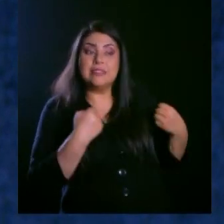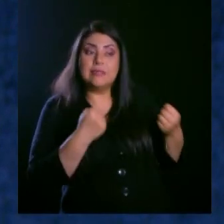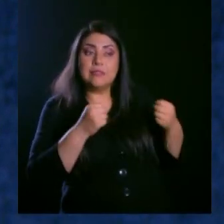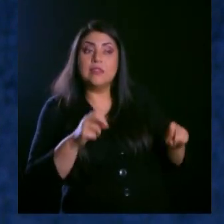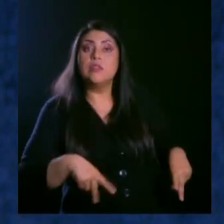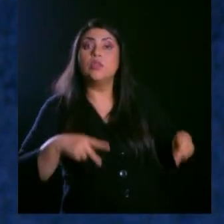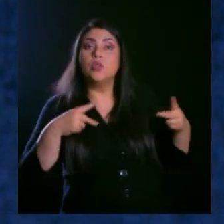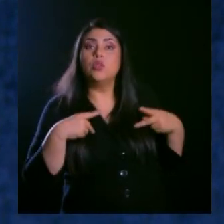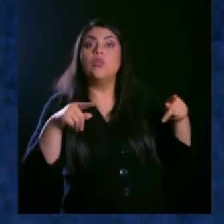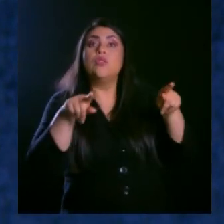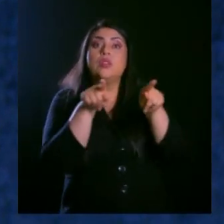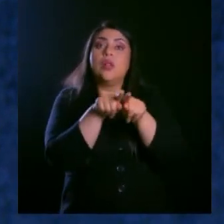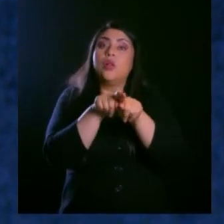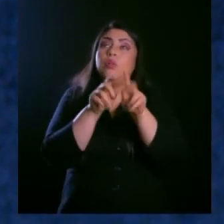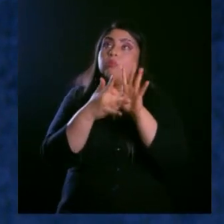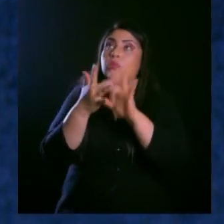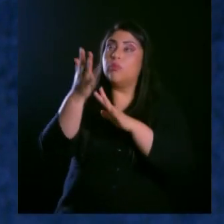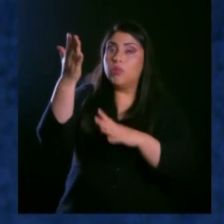y cual que Jesús.